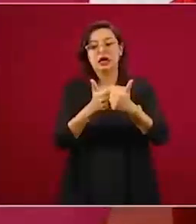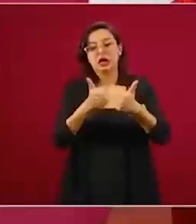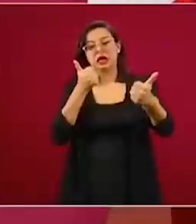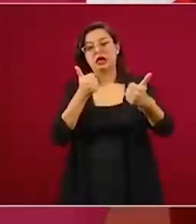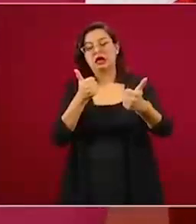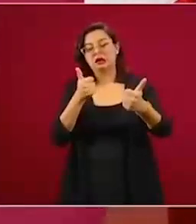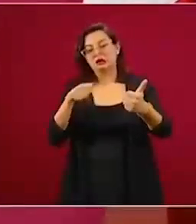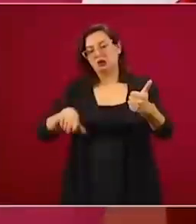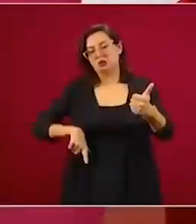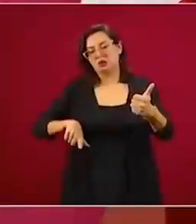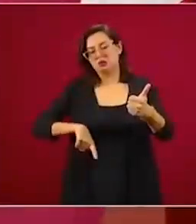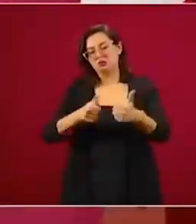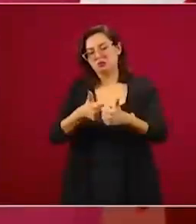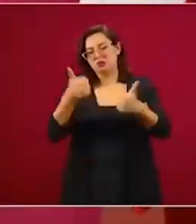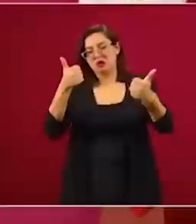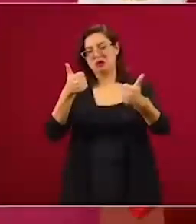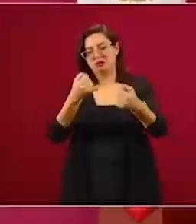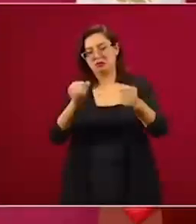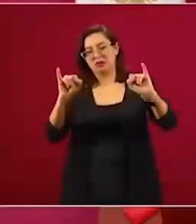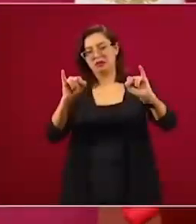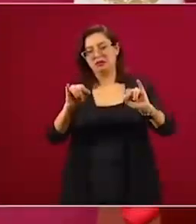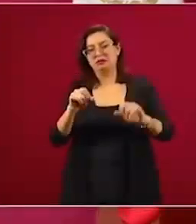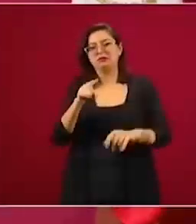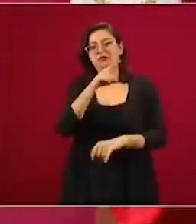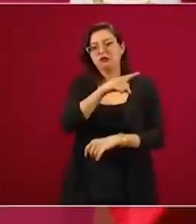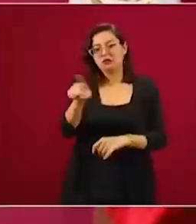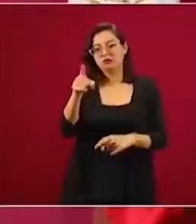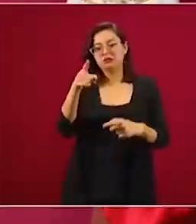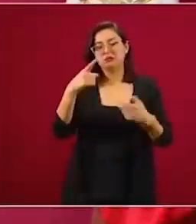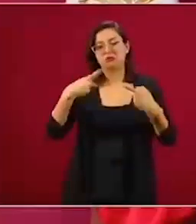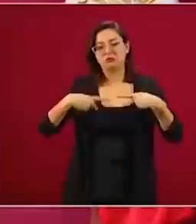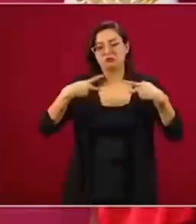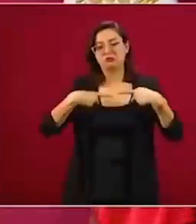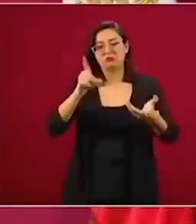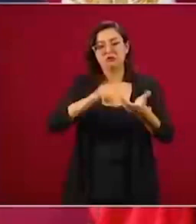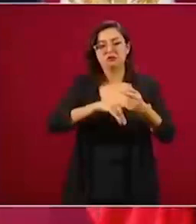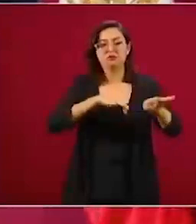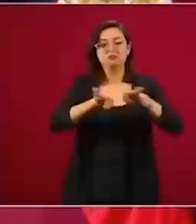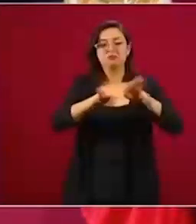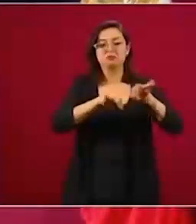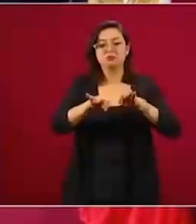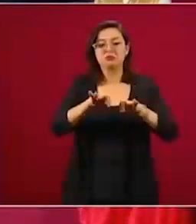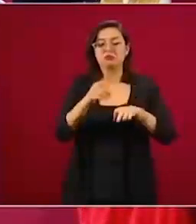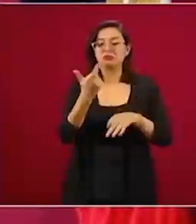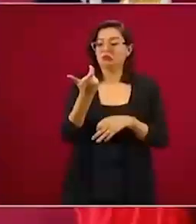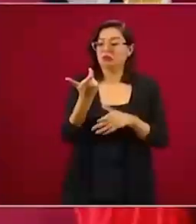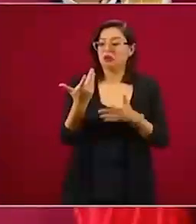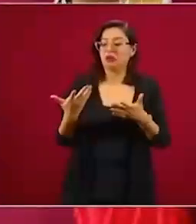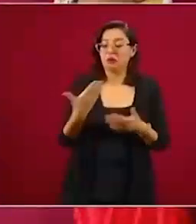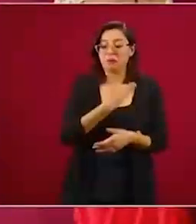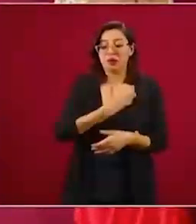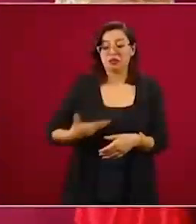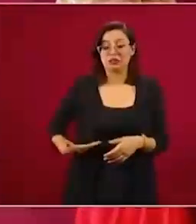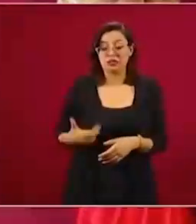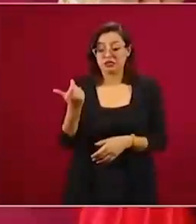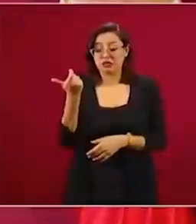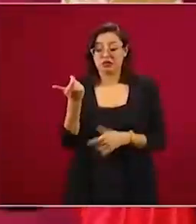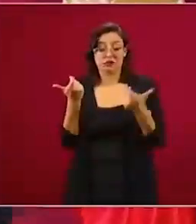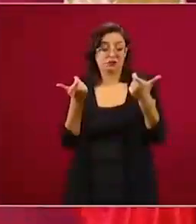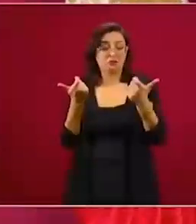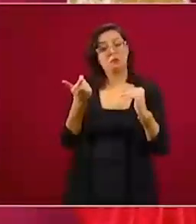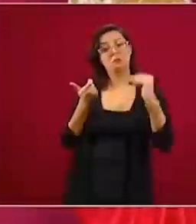funcionarios puedan ganar más que el presidente de la República.